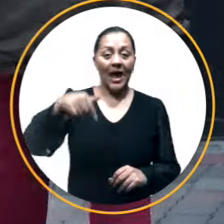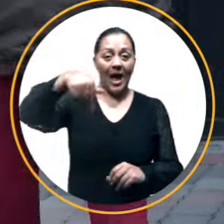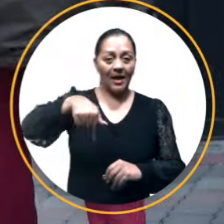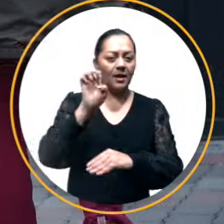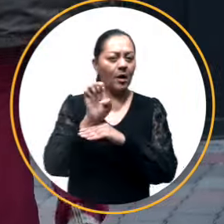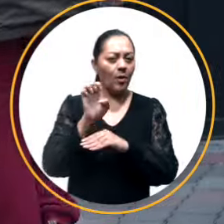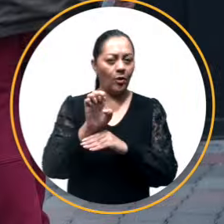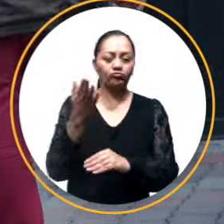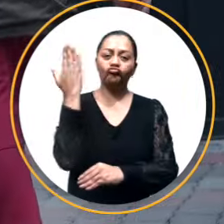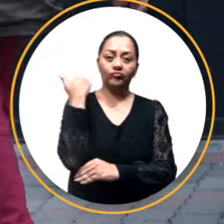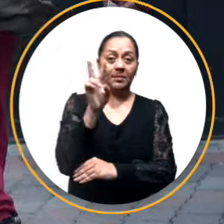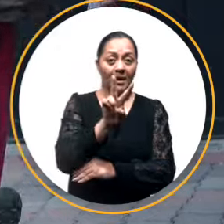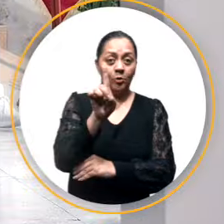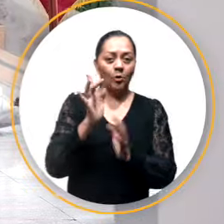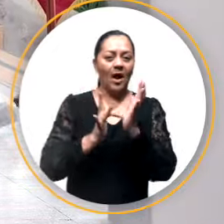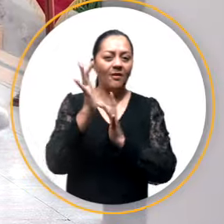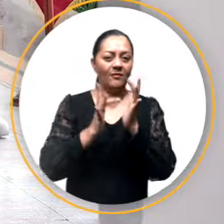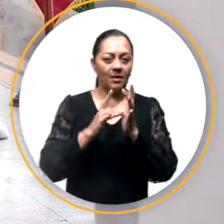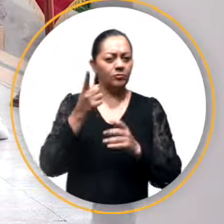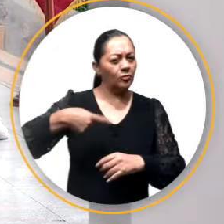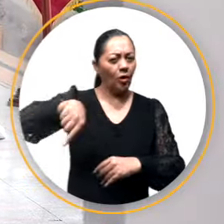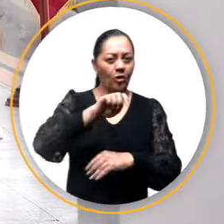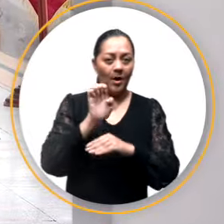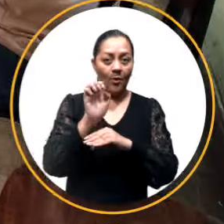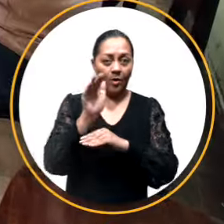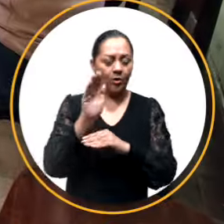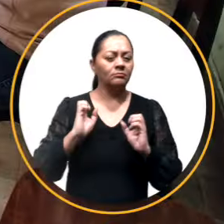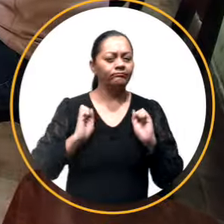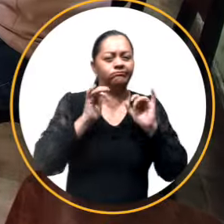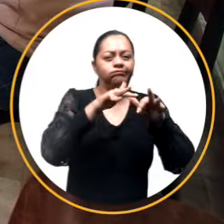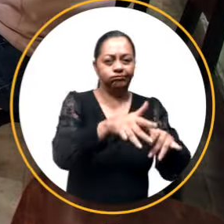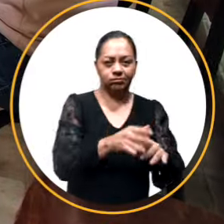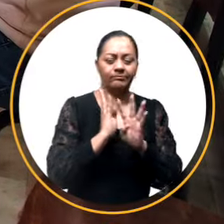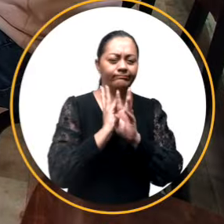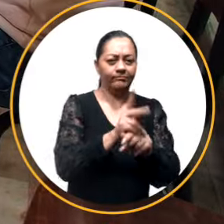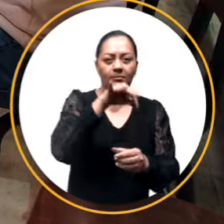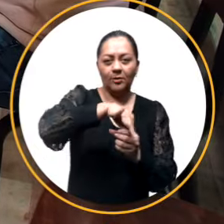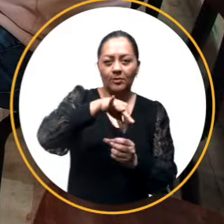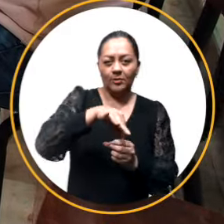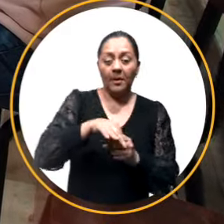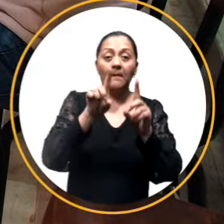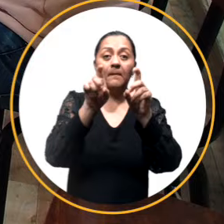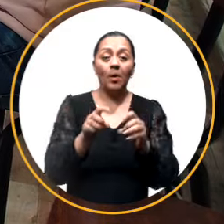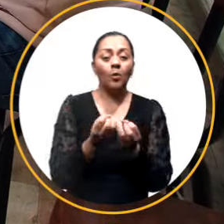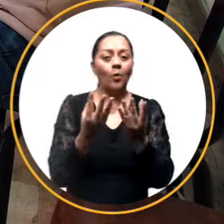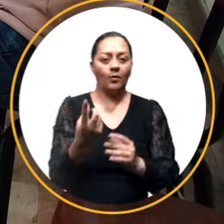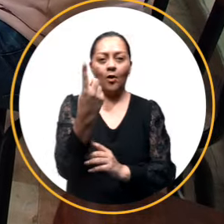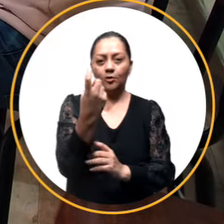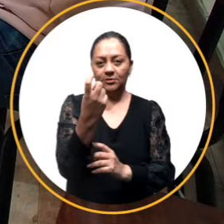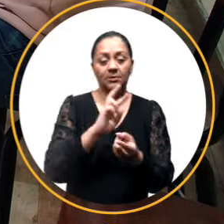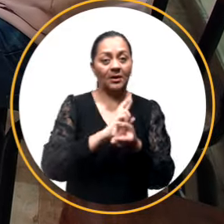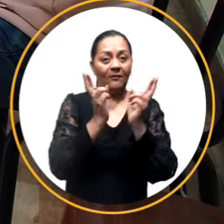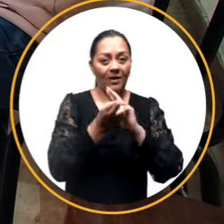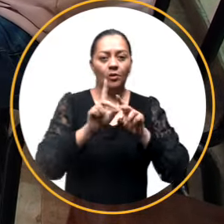En Ecuador, el pasado 21 de abril, los ecuatorianos acudimos a las urnas para pronunciarnos sobre 11 preguntas planteadas en el Referéndum y Consulta